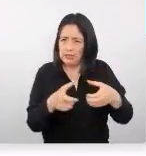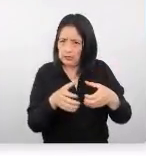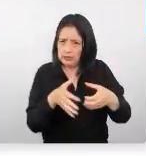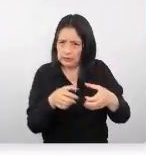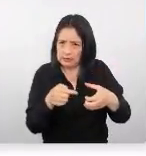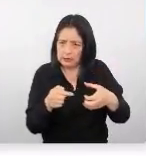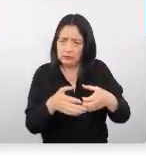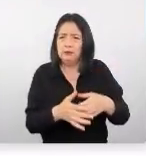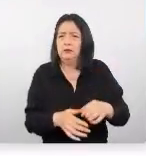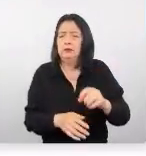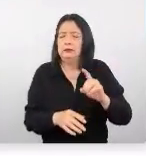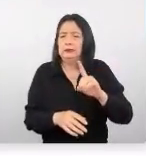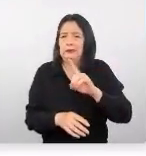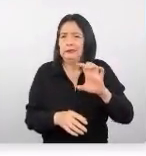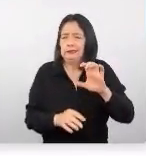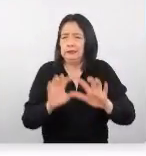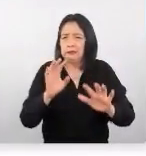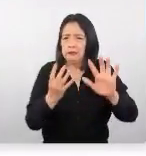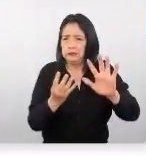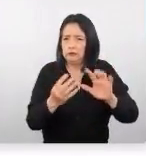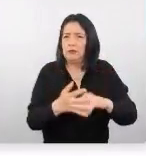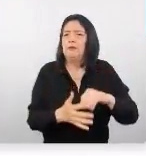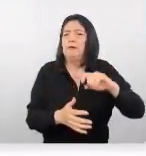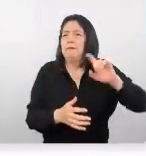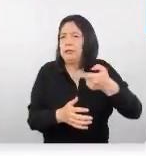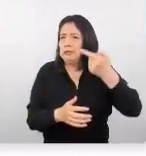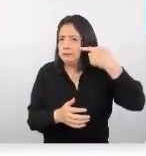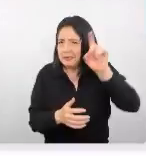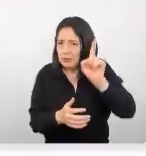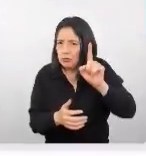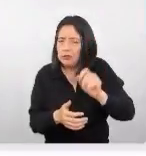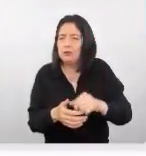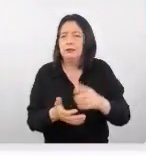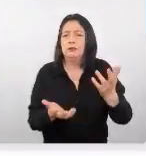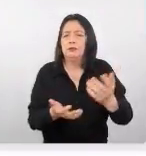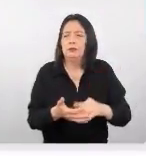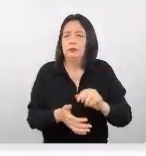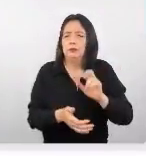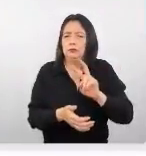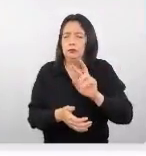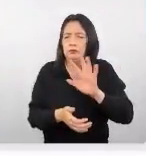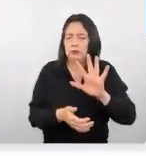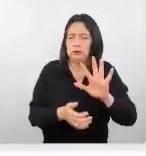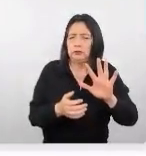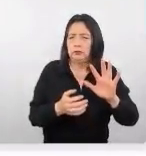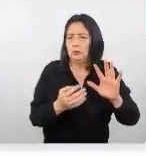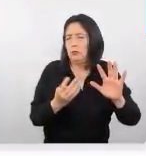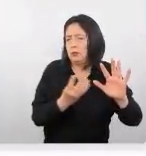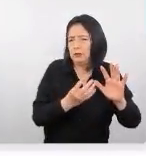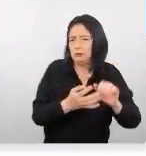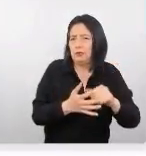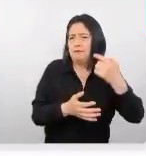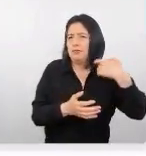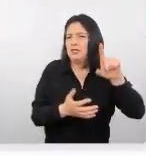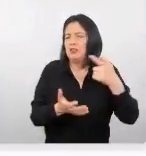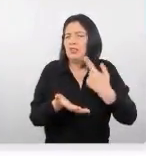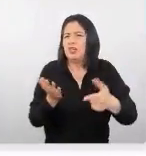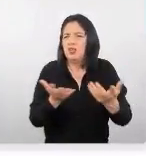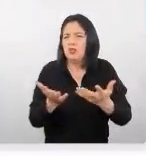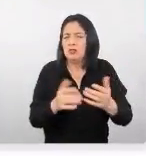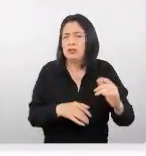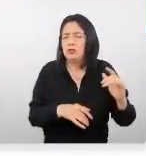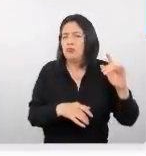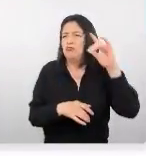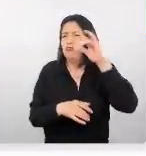119 miles de millones, 259 millones están destinados a Latinoamérica,